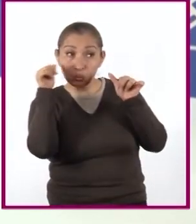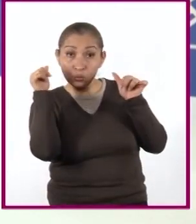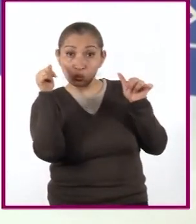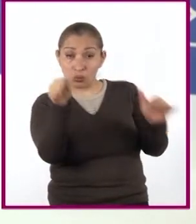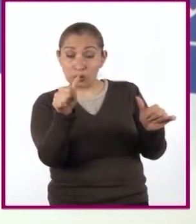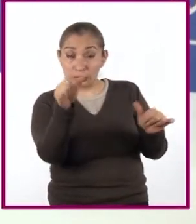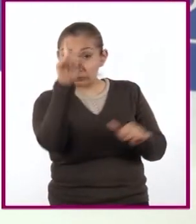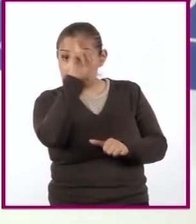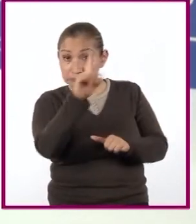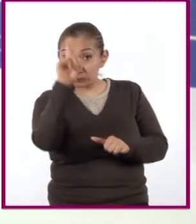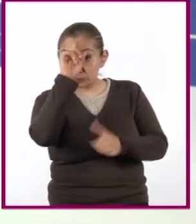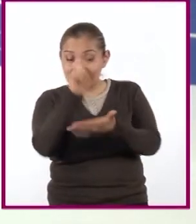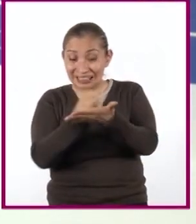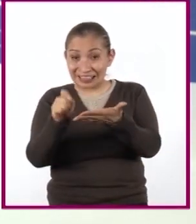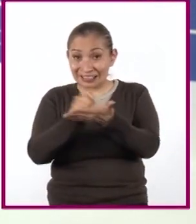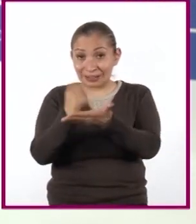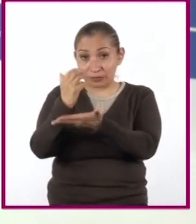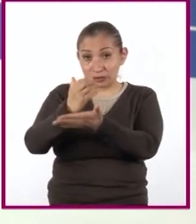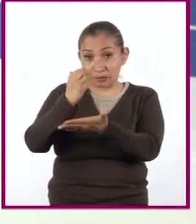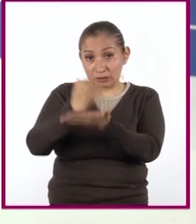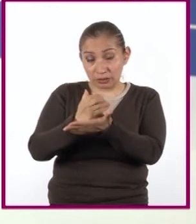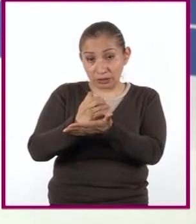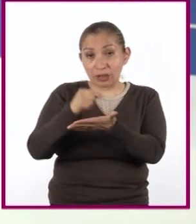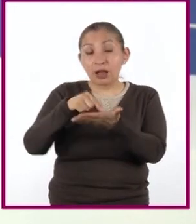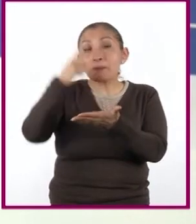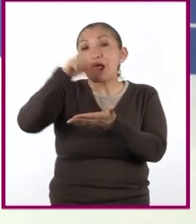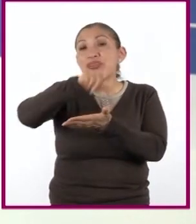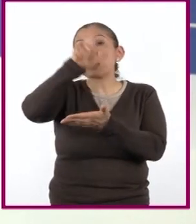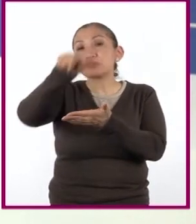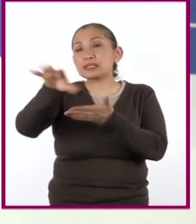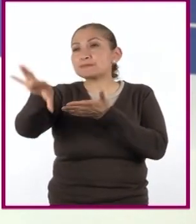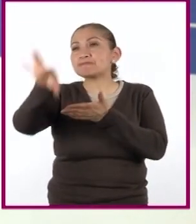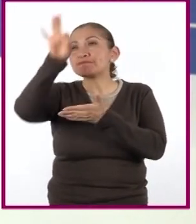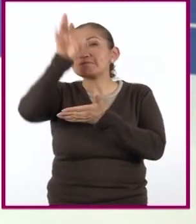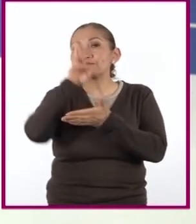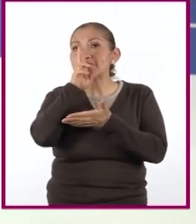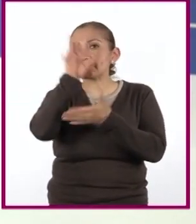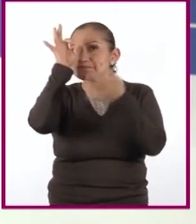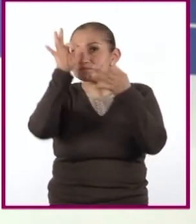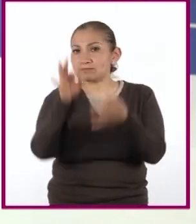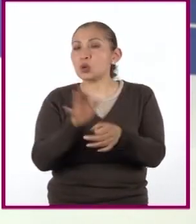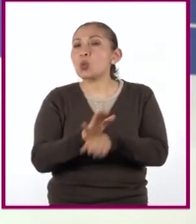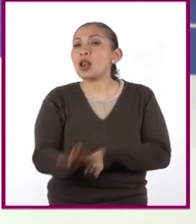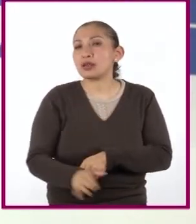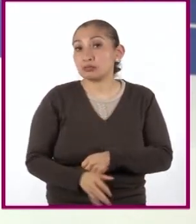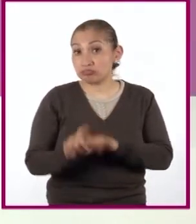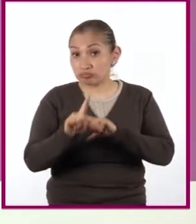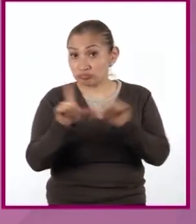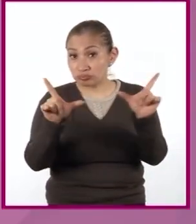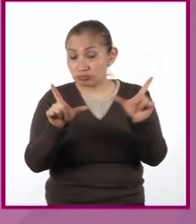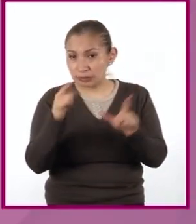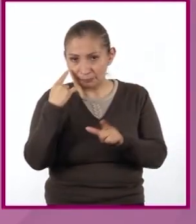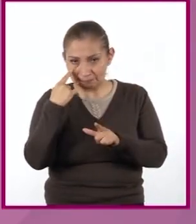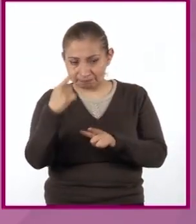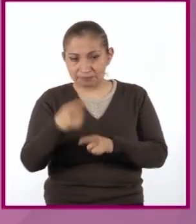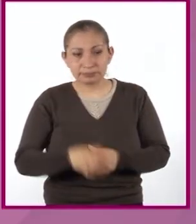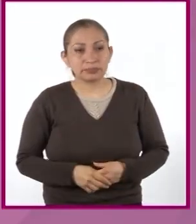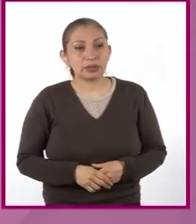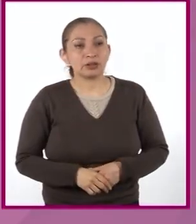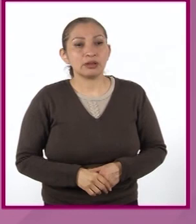Les recomiendo escribir en su libreta de anotaciones para después elegir la respuesta correcta. ¿Listo? Ahí vamos.